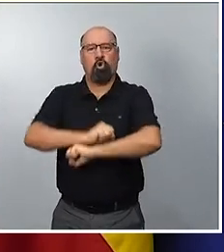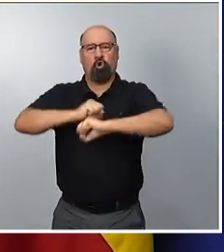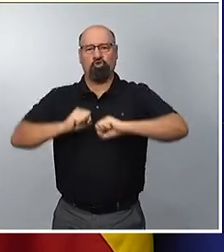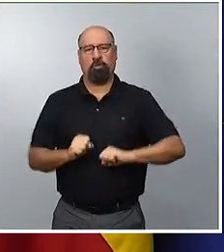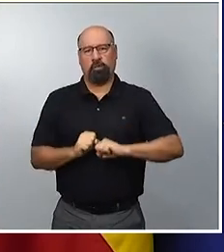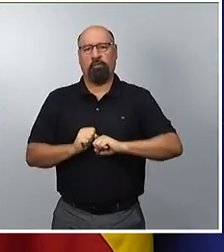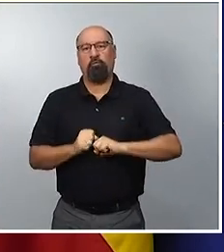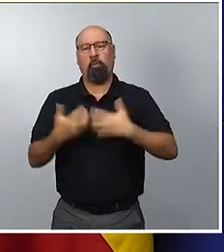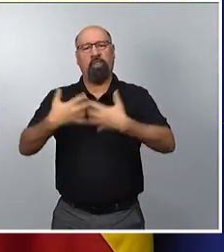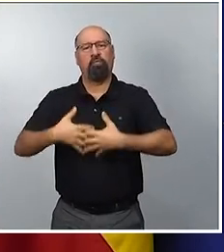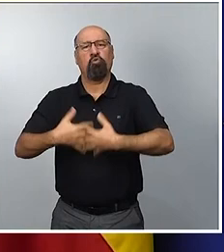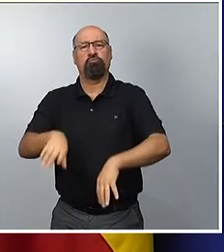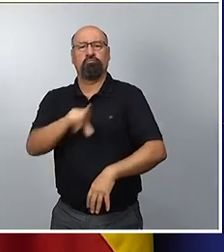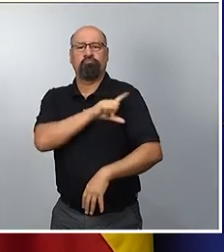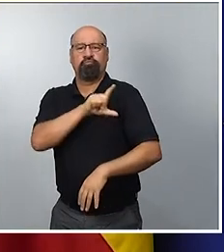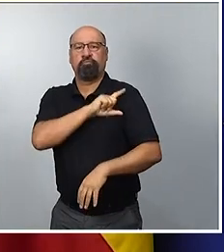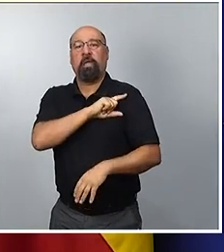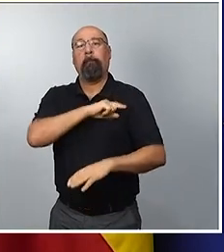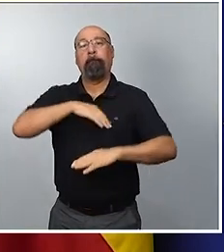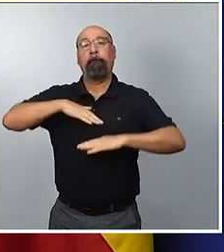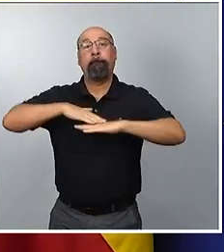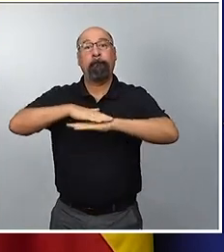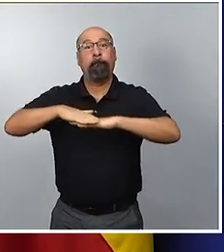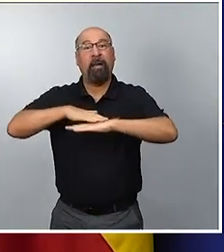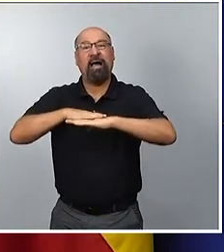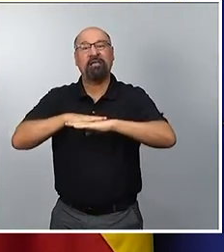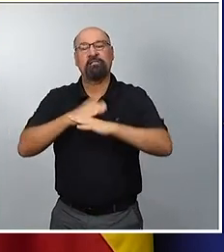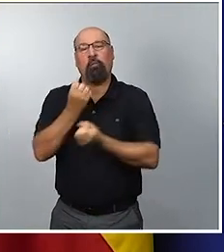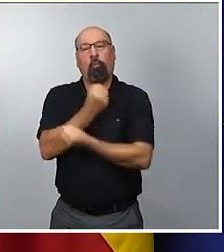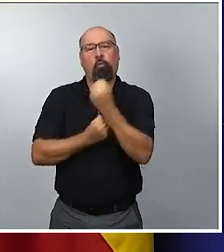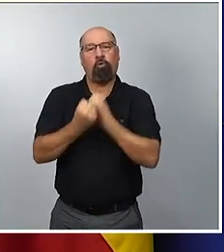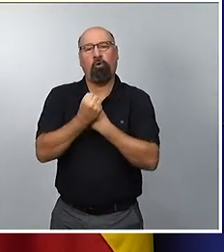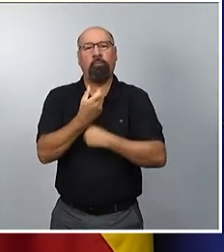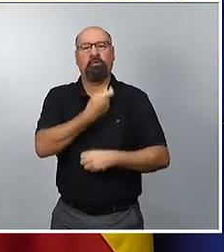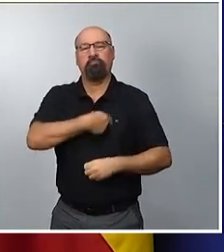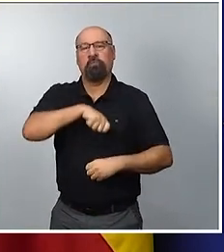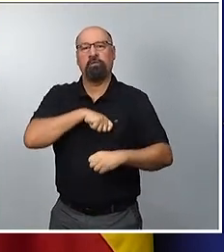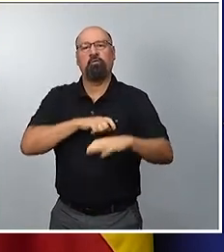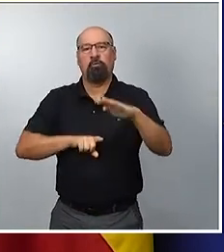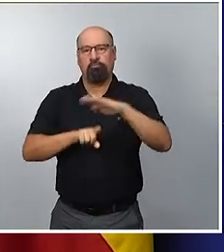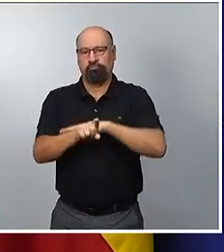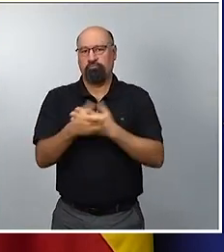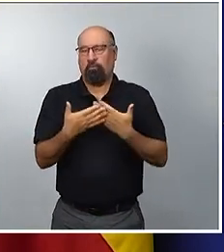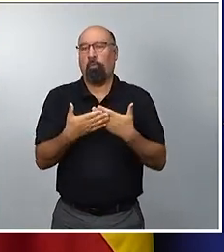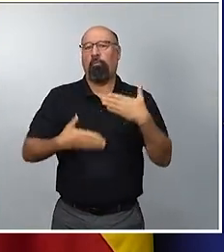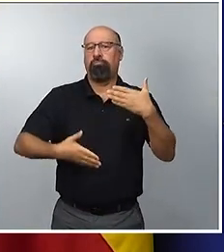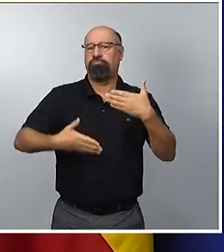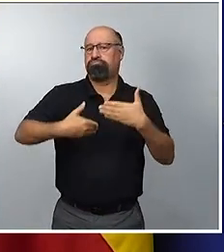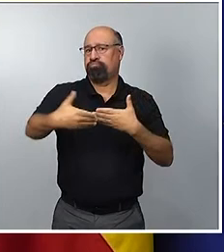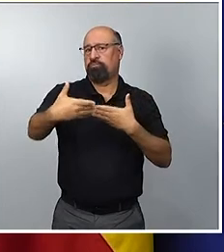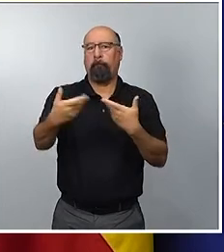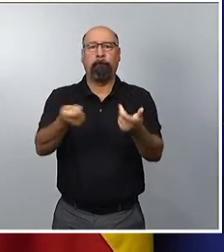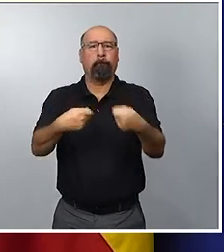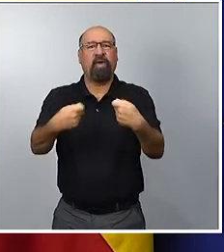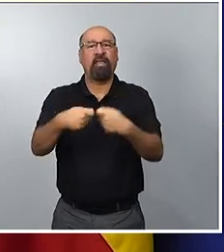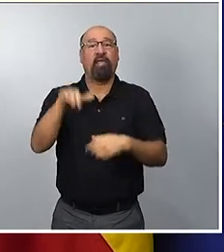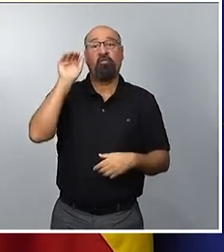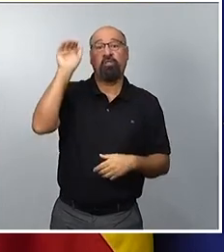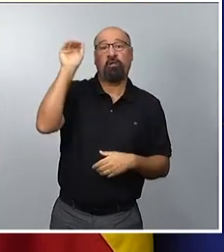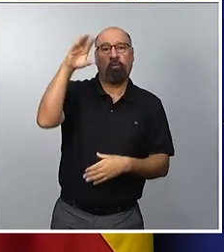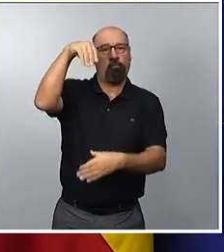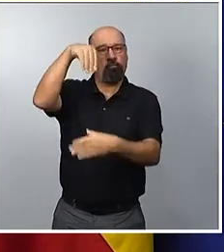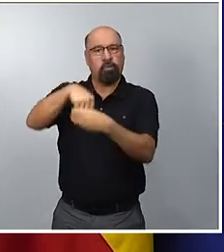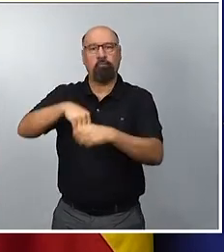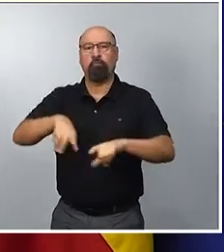defensa como un eje fundamental también de la economía española, avanzar e impulsar su posicionamiento en el mercado internacional y nuestro